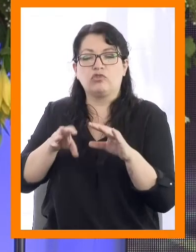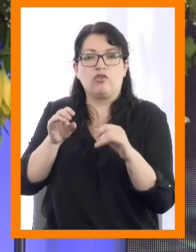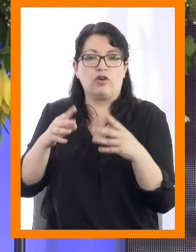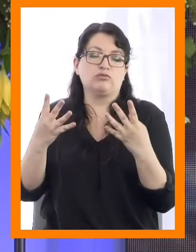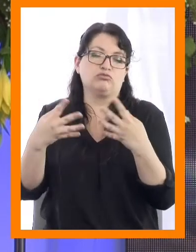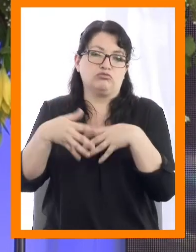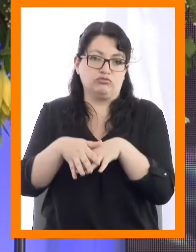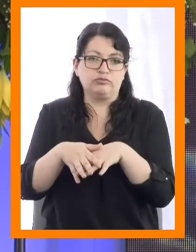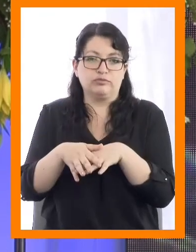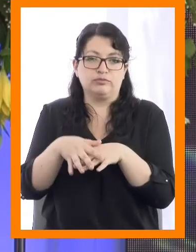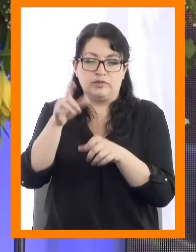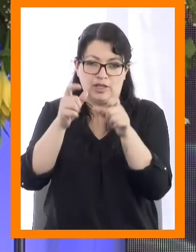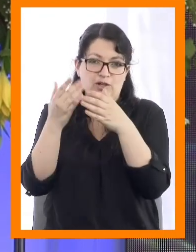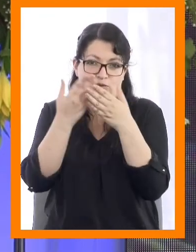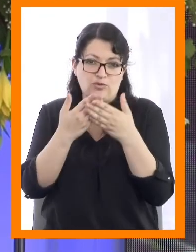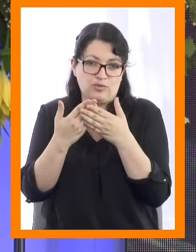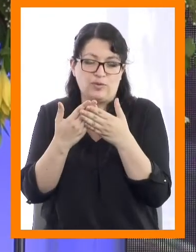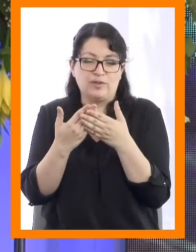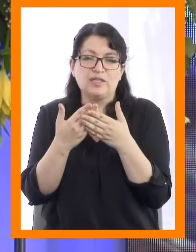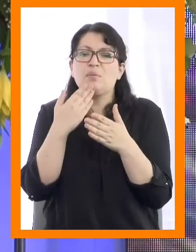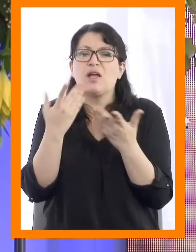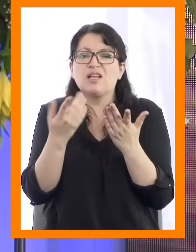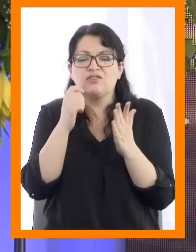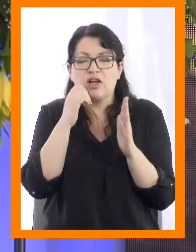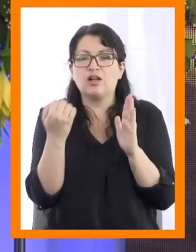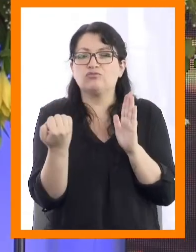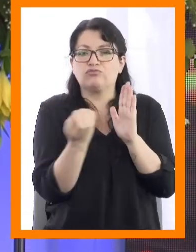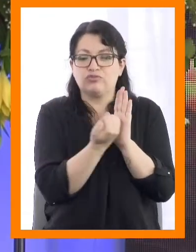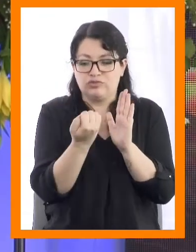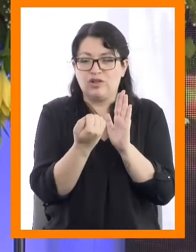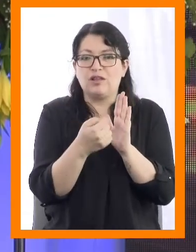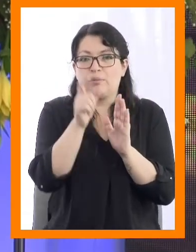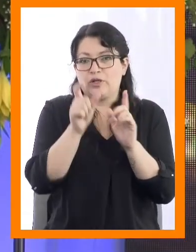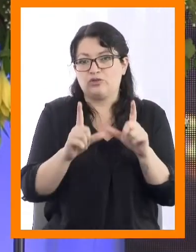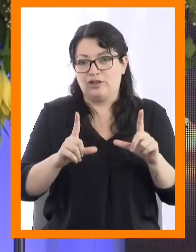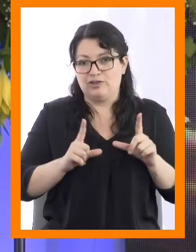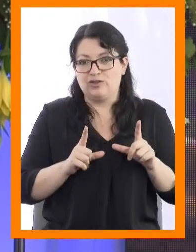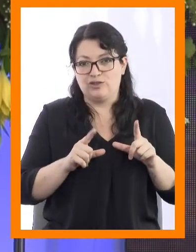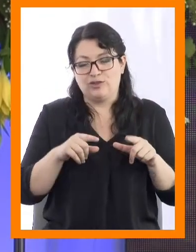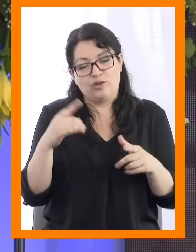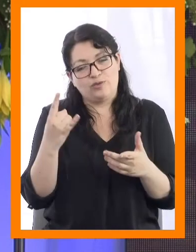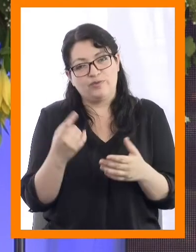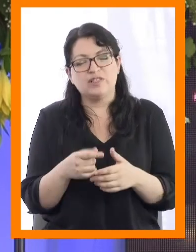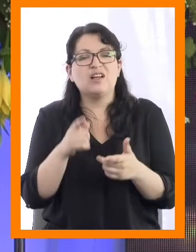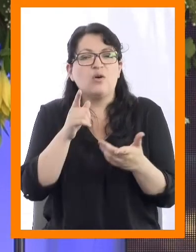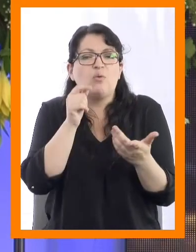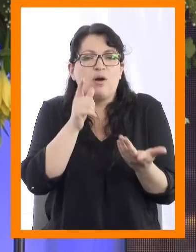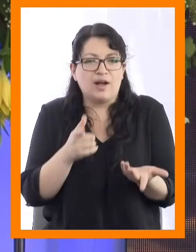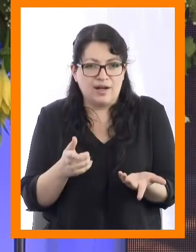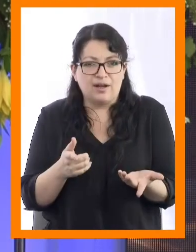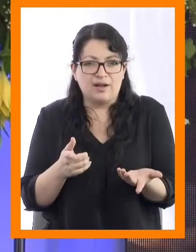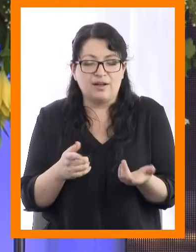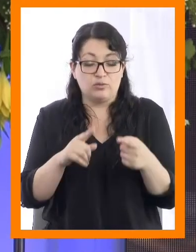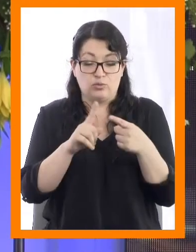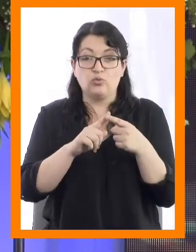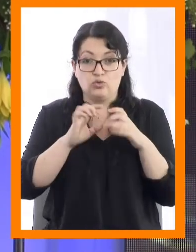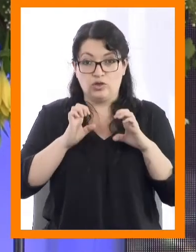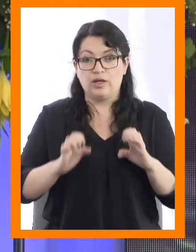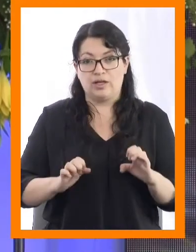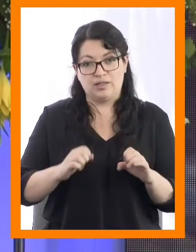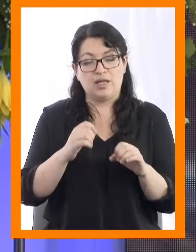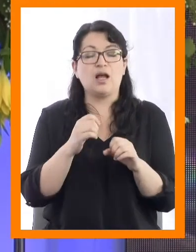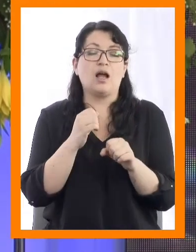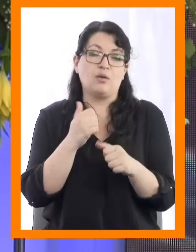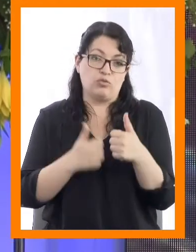de los estudiantes y el sello que caracteriza a sus egresados. Ellos son la ética profesional,